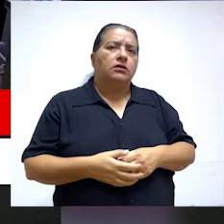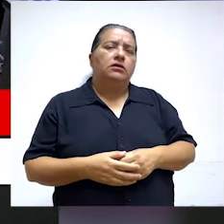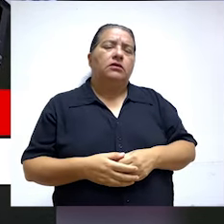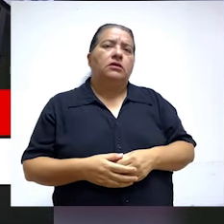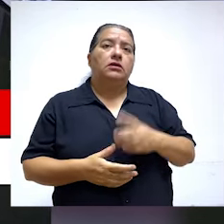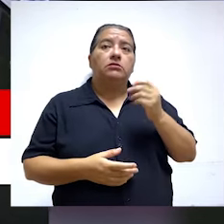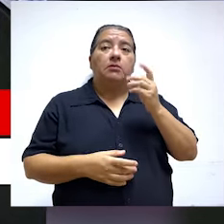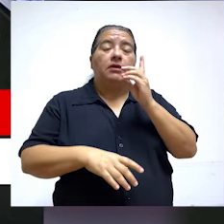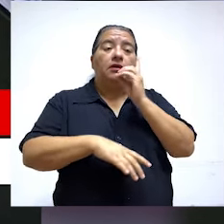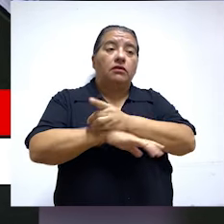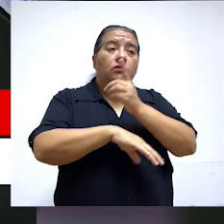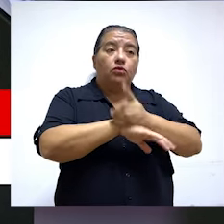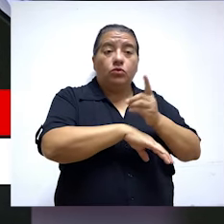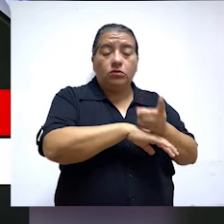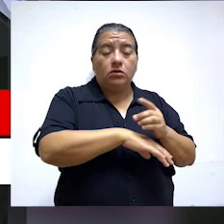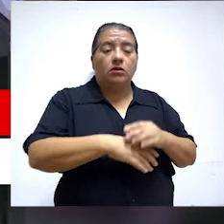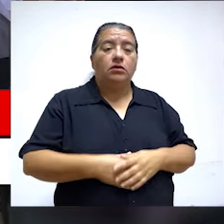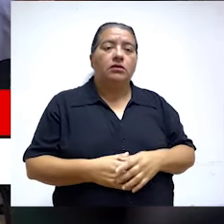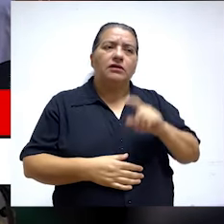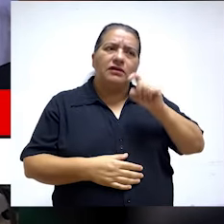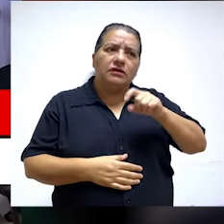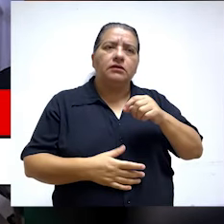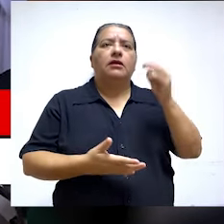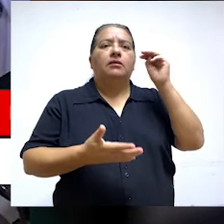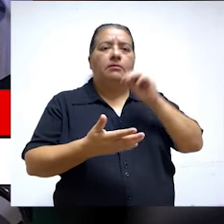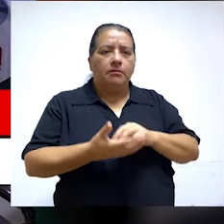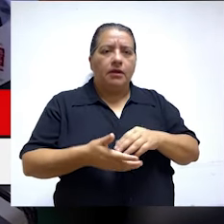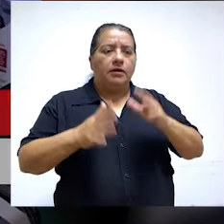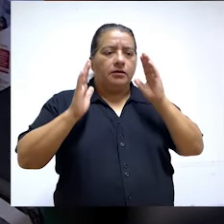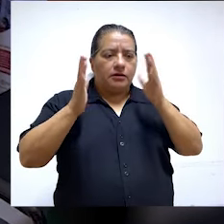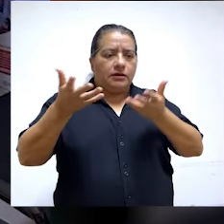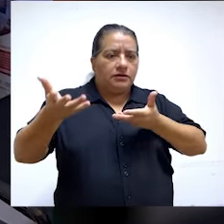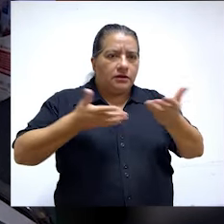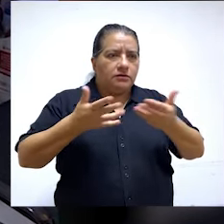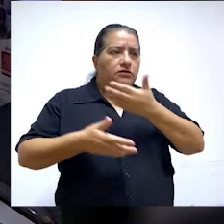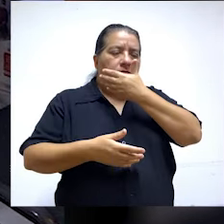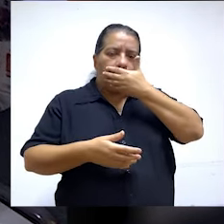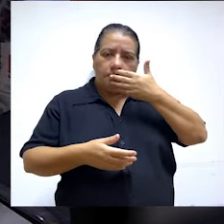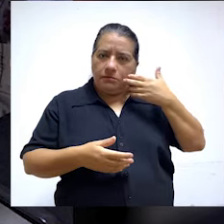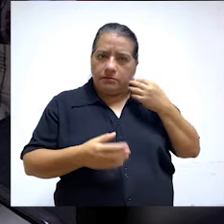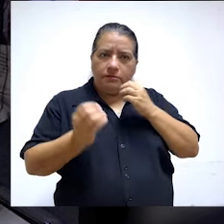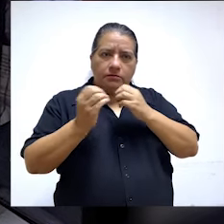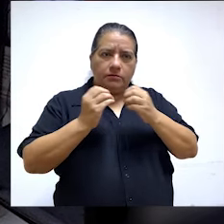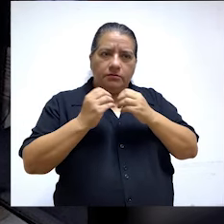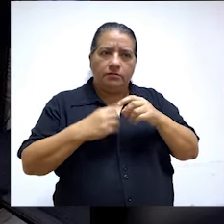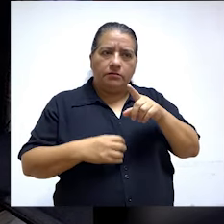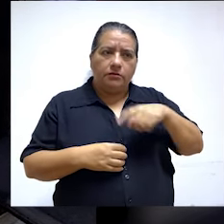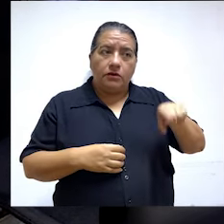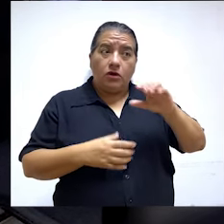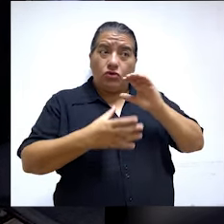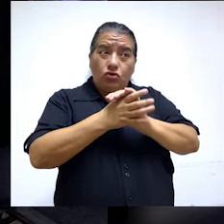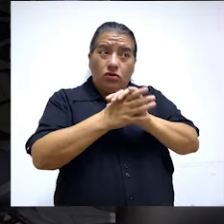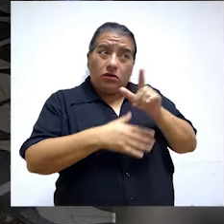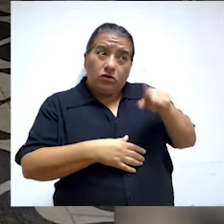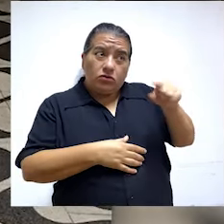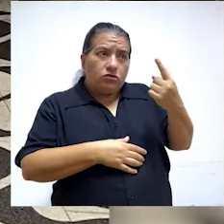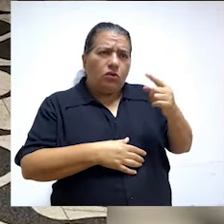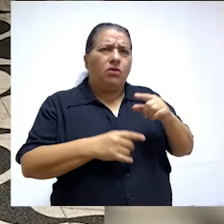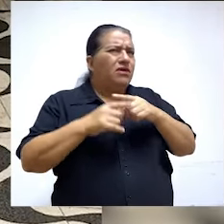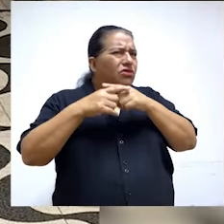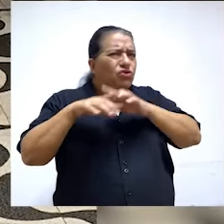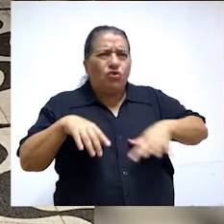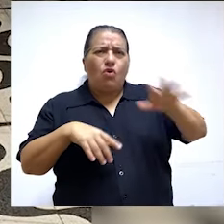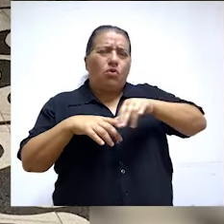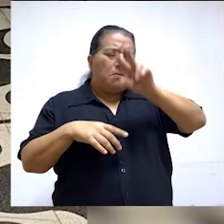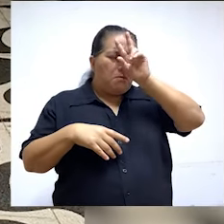feminicidios en este año. Entonces, se tiene que reforzar este servicio que se brinda, no solo en el C de Chorrillos, sino